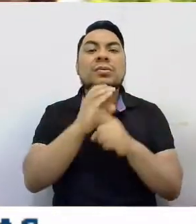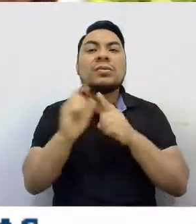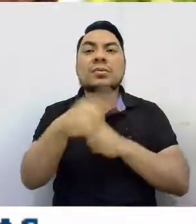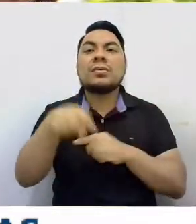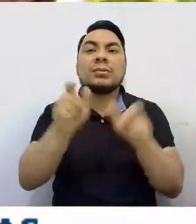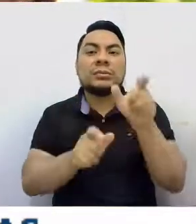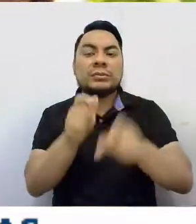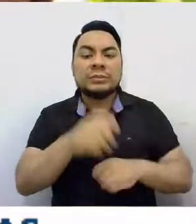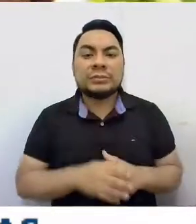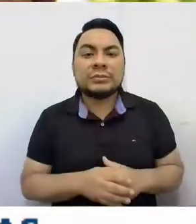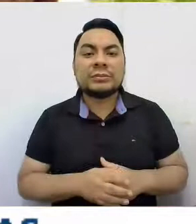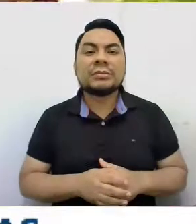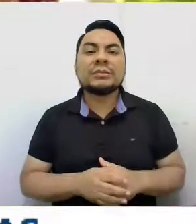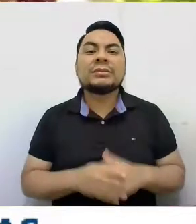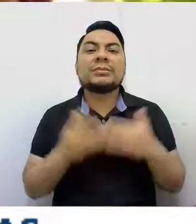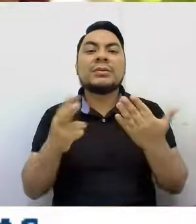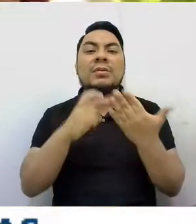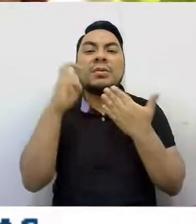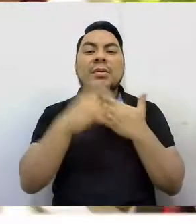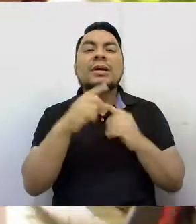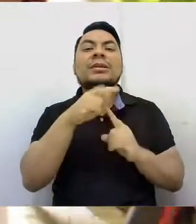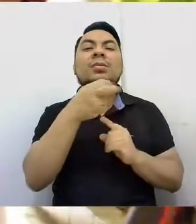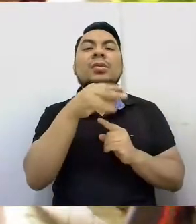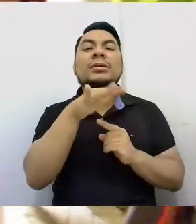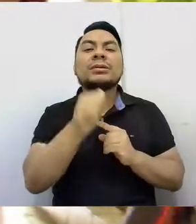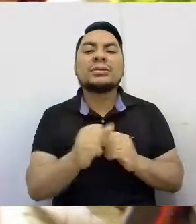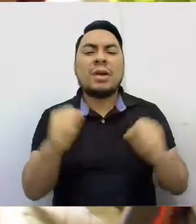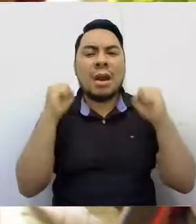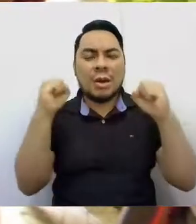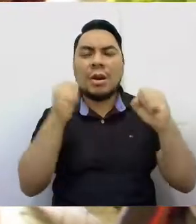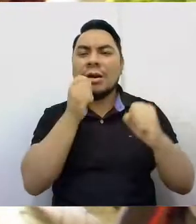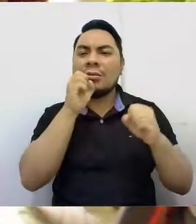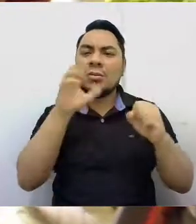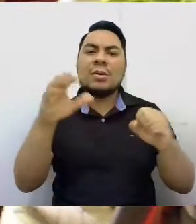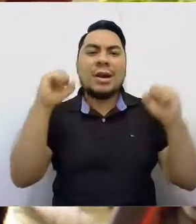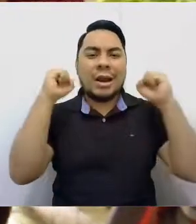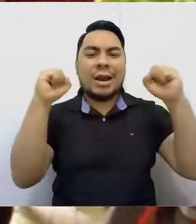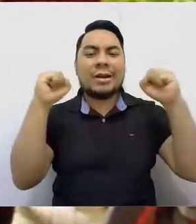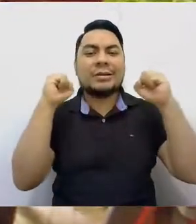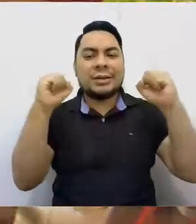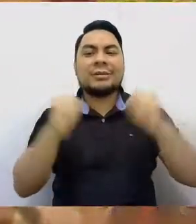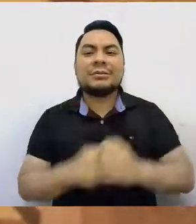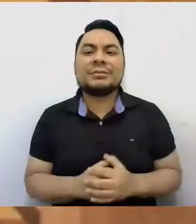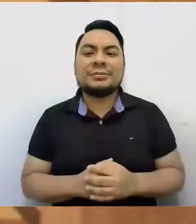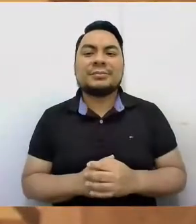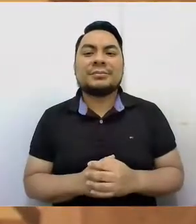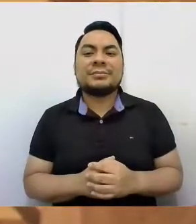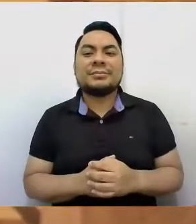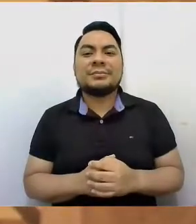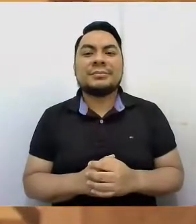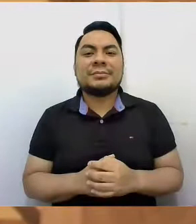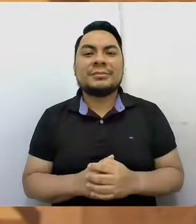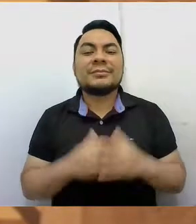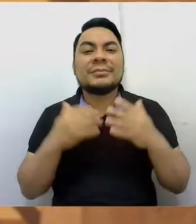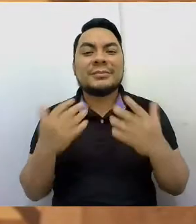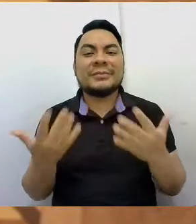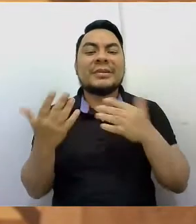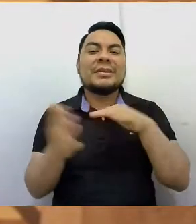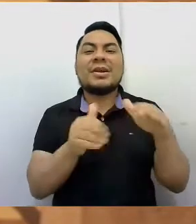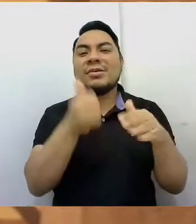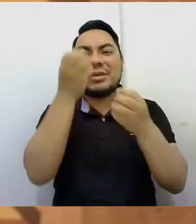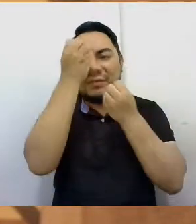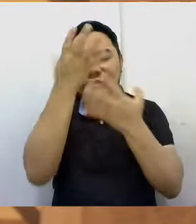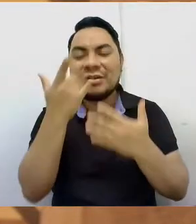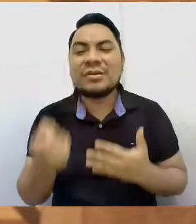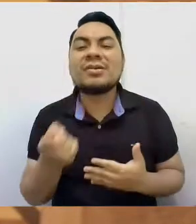¡Somos Proyecto Tahuantinsuyo! ¡Aú! ¡Aú! ¡Aú! ¡Aú! Sin otras informaciones, la Municipalidad